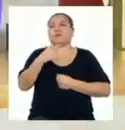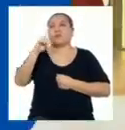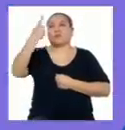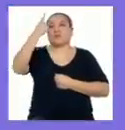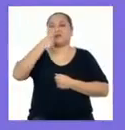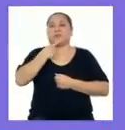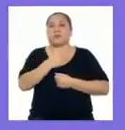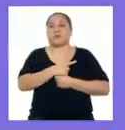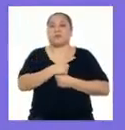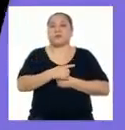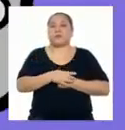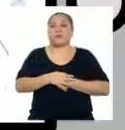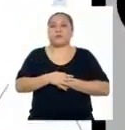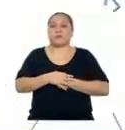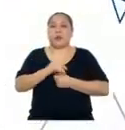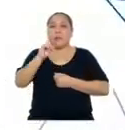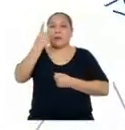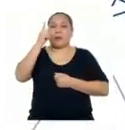primera pregunta.